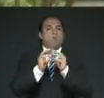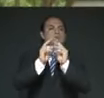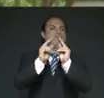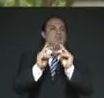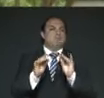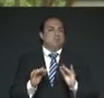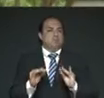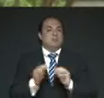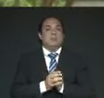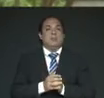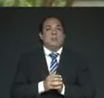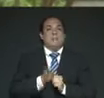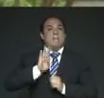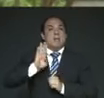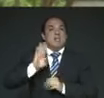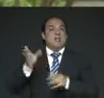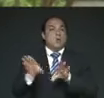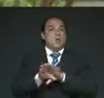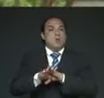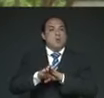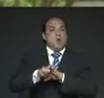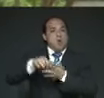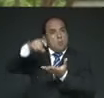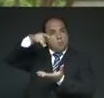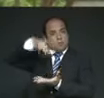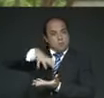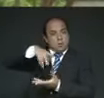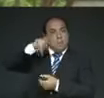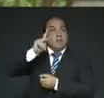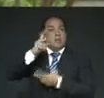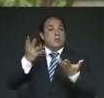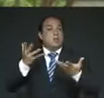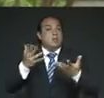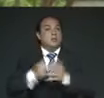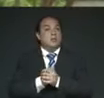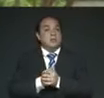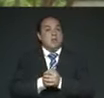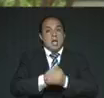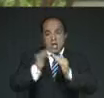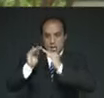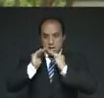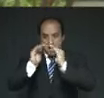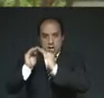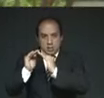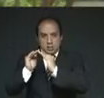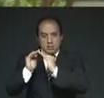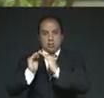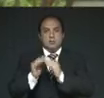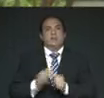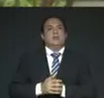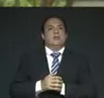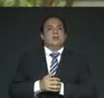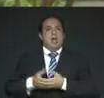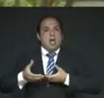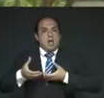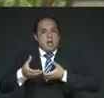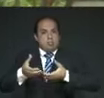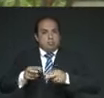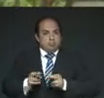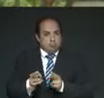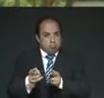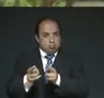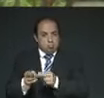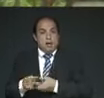Fue una especie de bombardeo, pero hecho a golpe de masa, casa por casa, canal por canal, barrio por